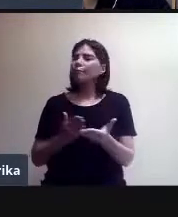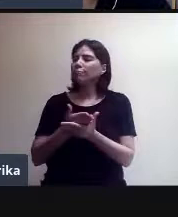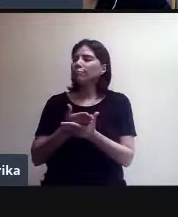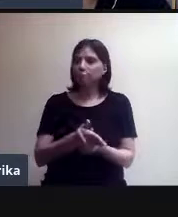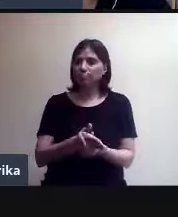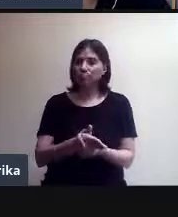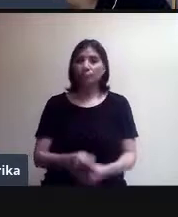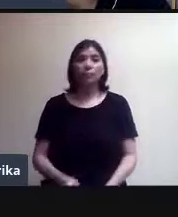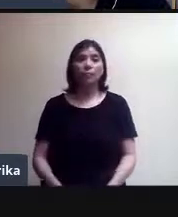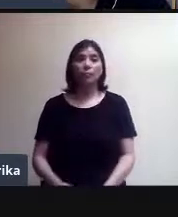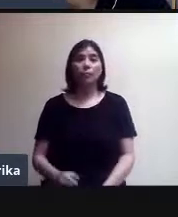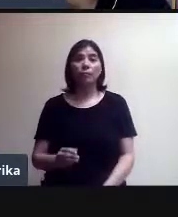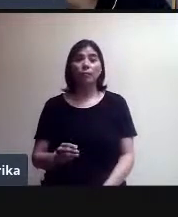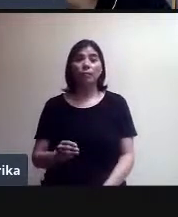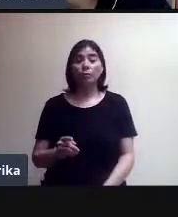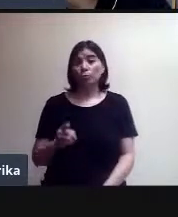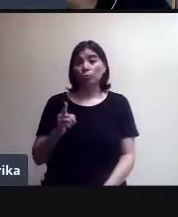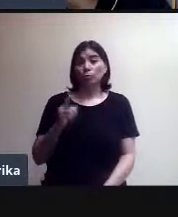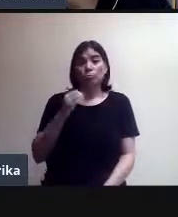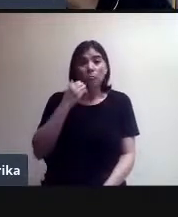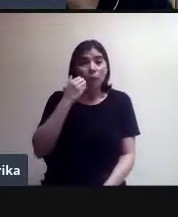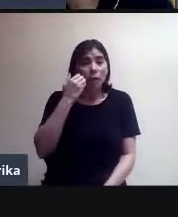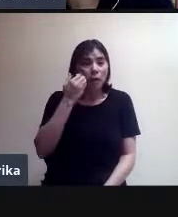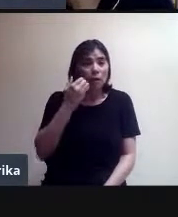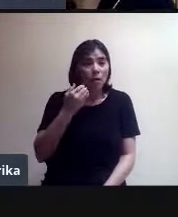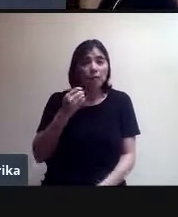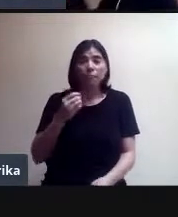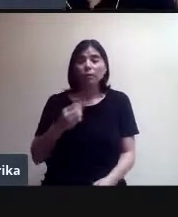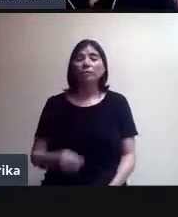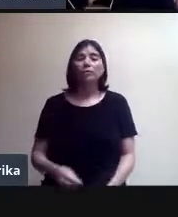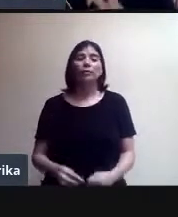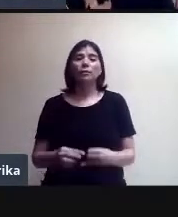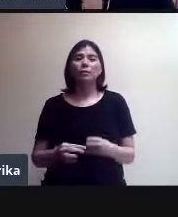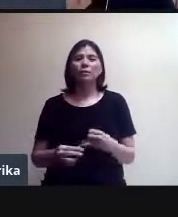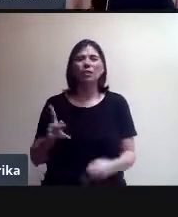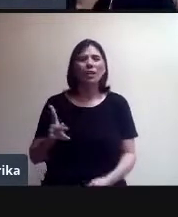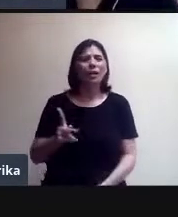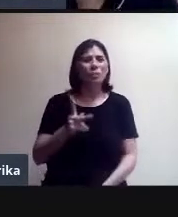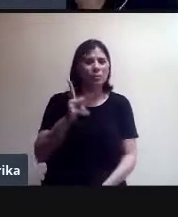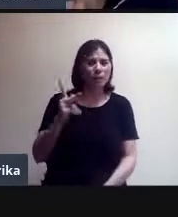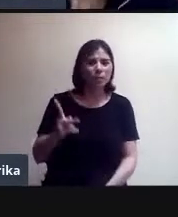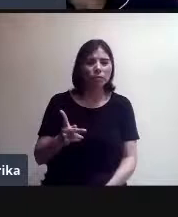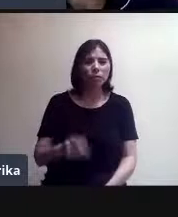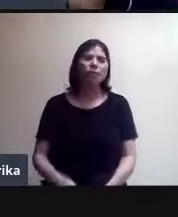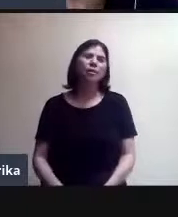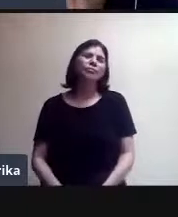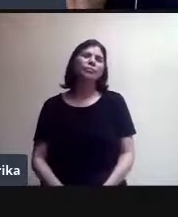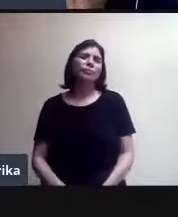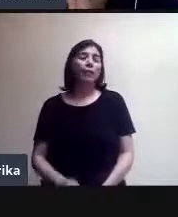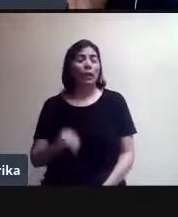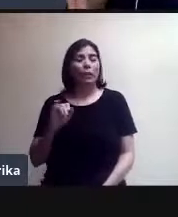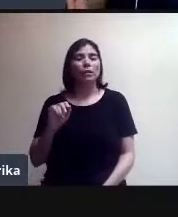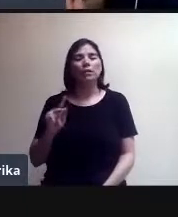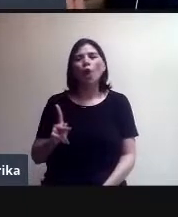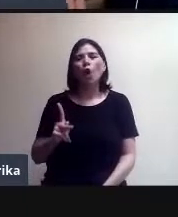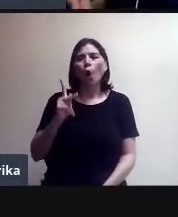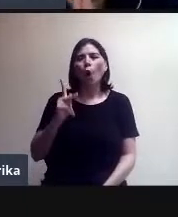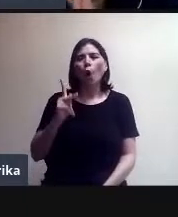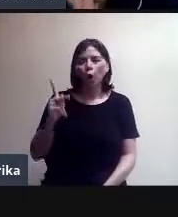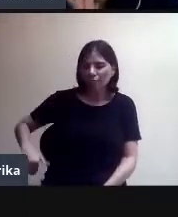si quieras terminar, Nacho, ¿estabas contestando alguna pregunta? Algunas preguntas, sí, bueno, la otra es que también en la versión de celular,